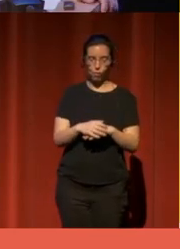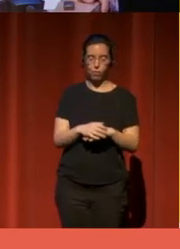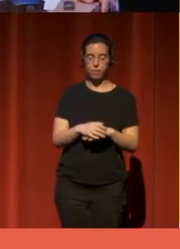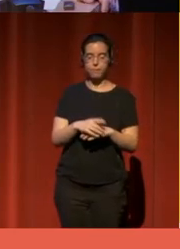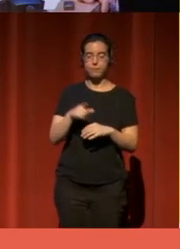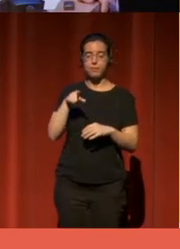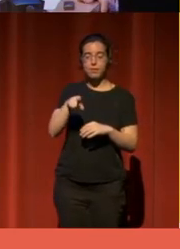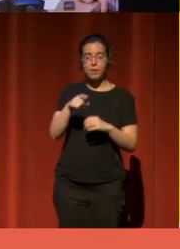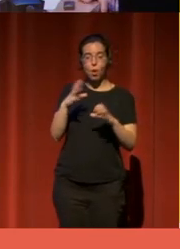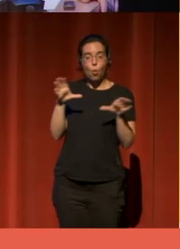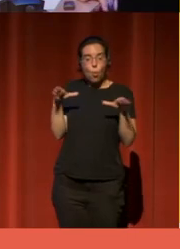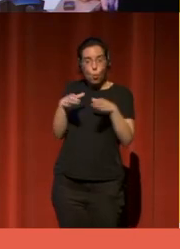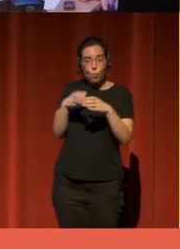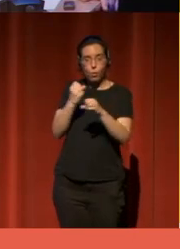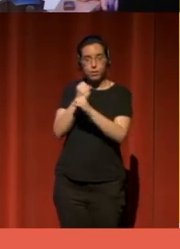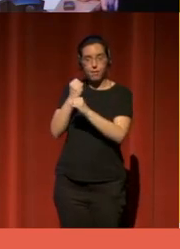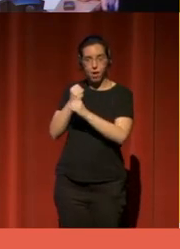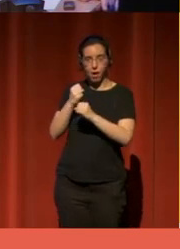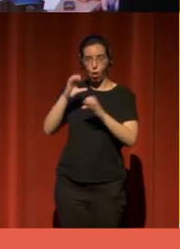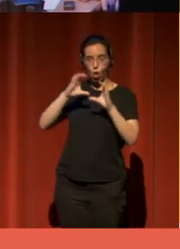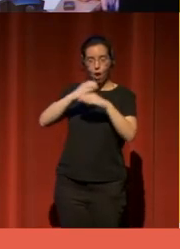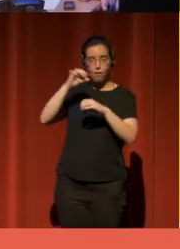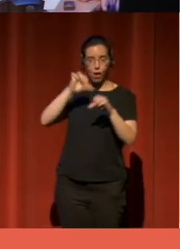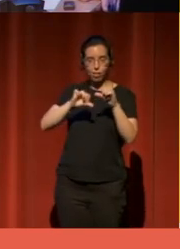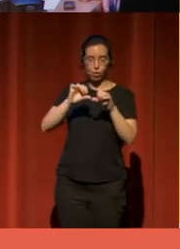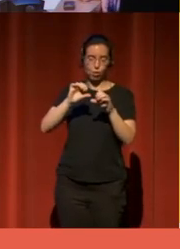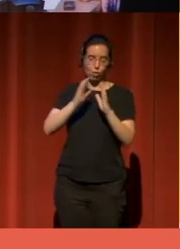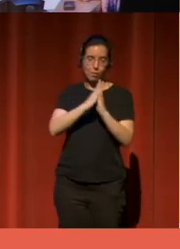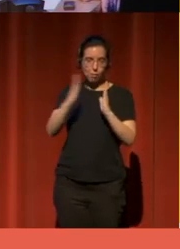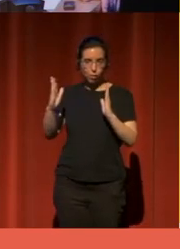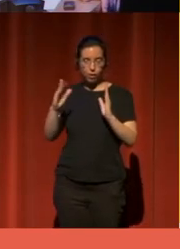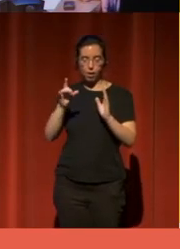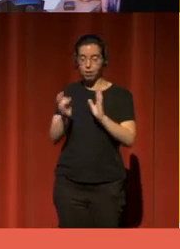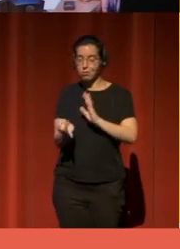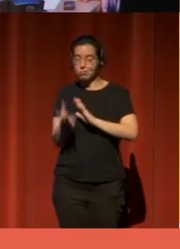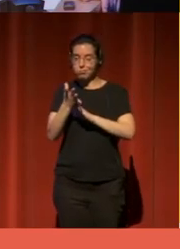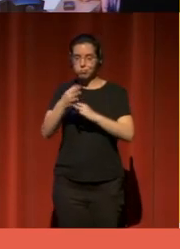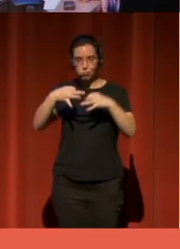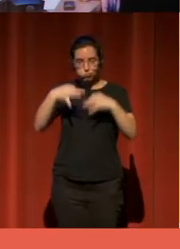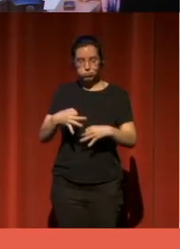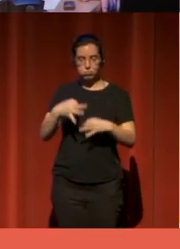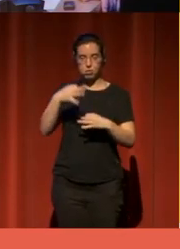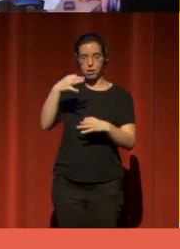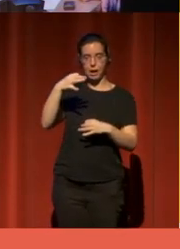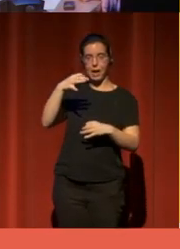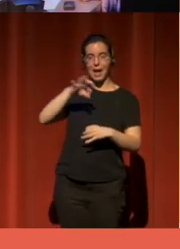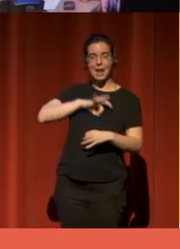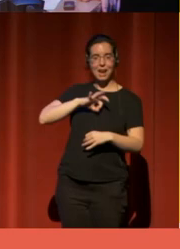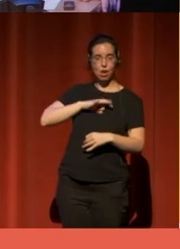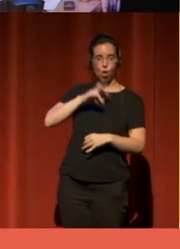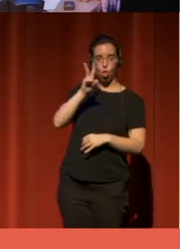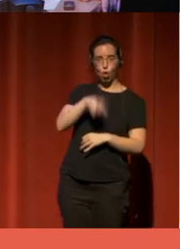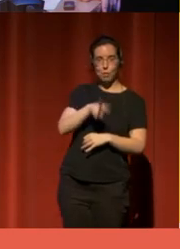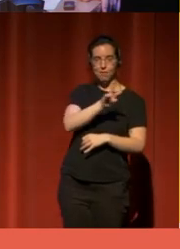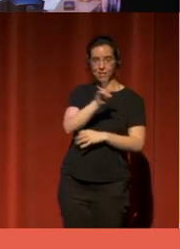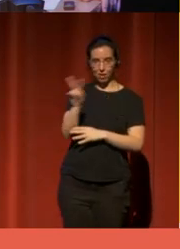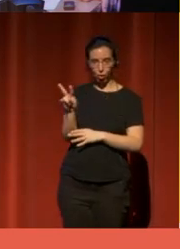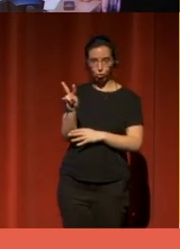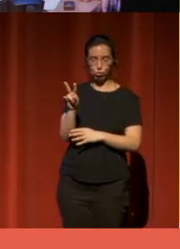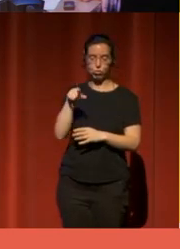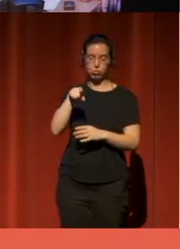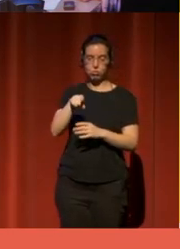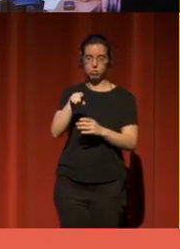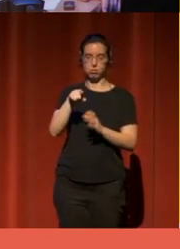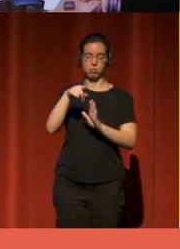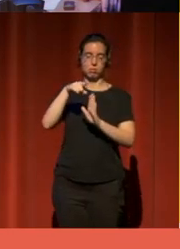Laboratorios Bibliotecarios se constituye formalmente en enero del 2022, dentro del marco